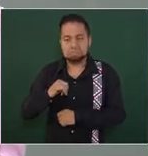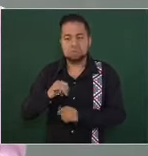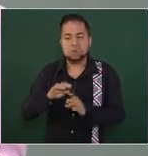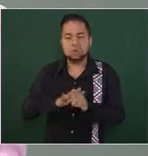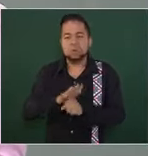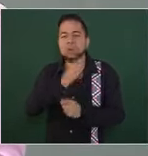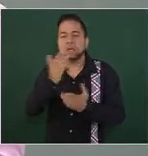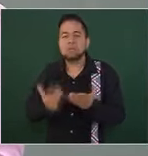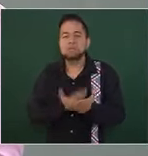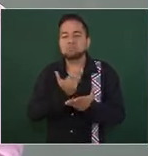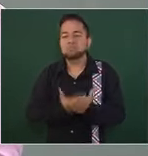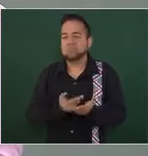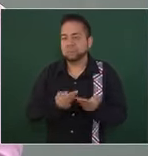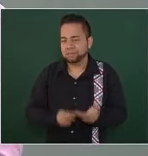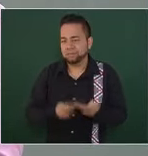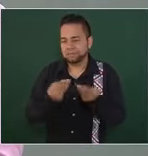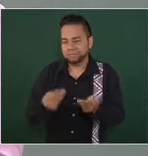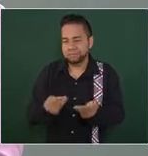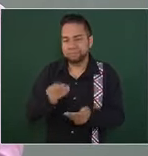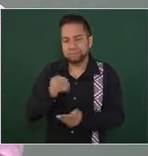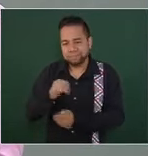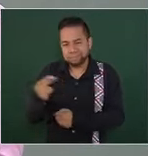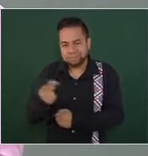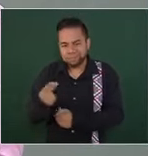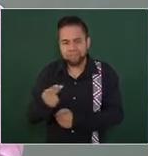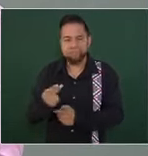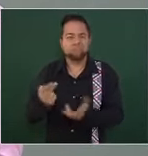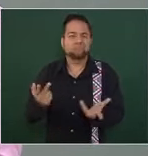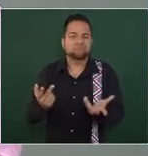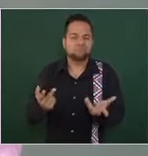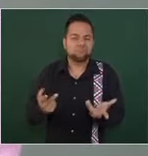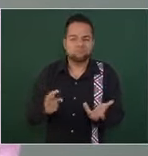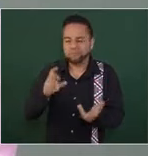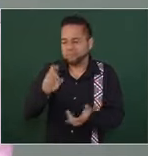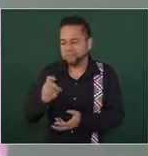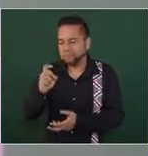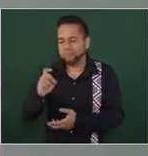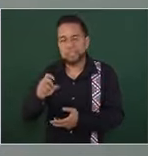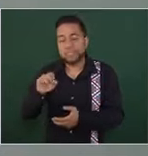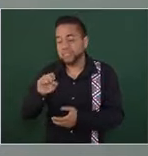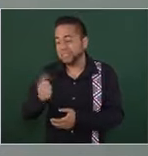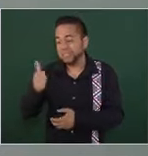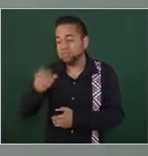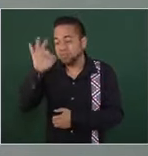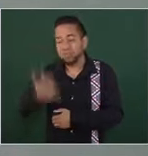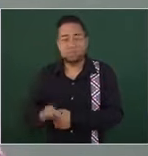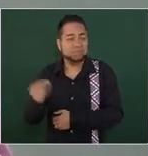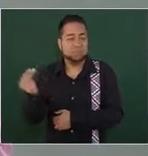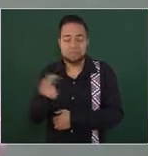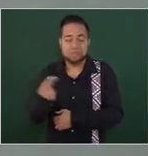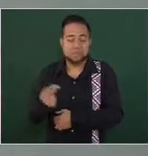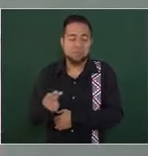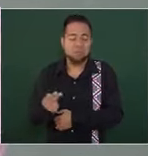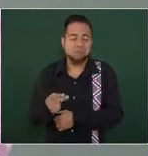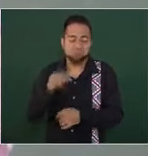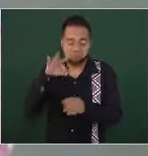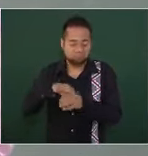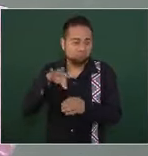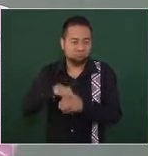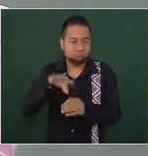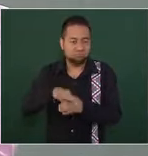iniciativa se requieren dos terceras partes de los votos votación de